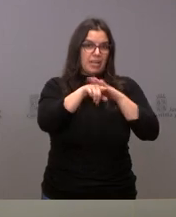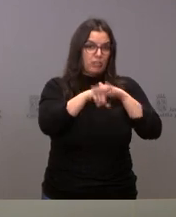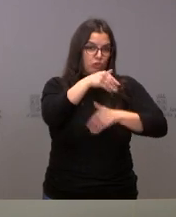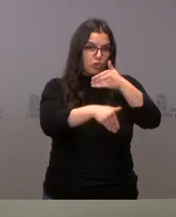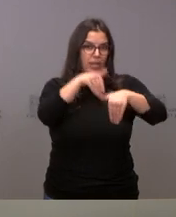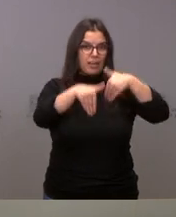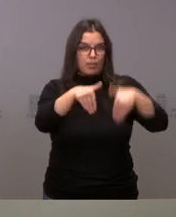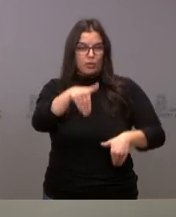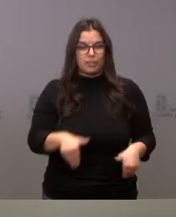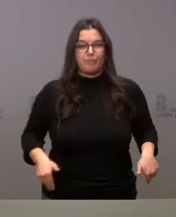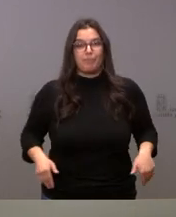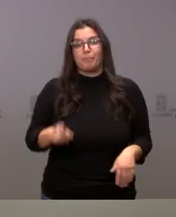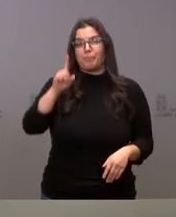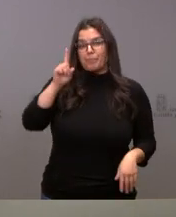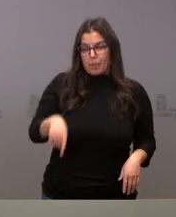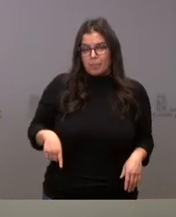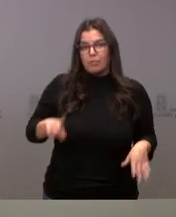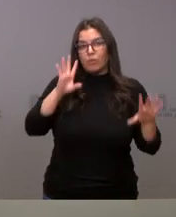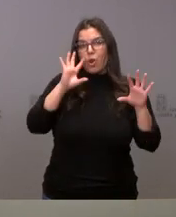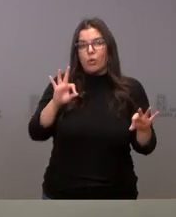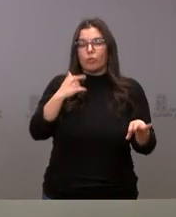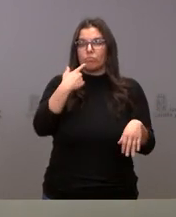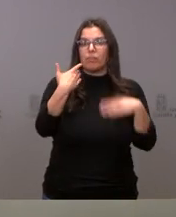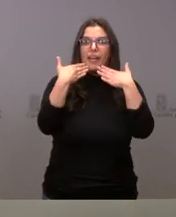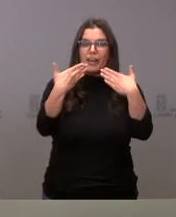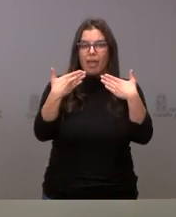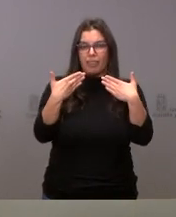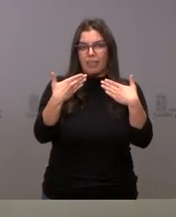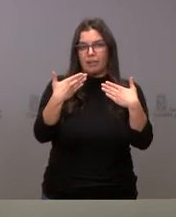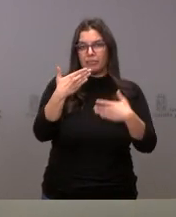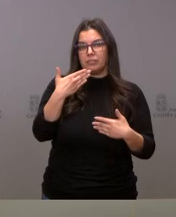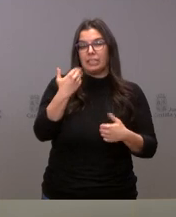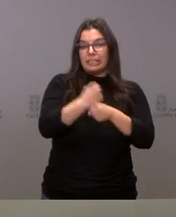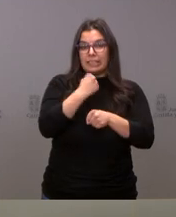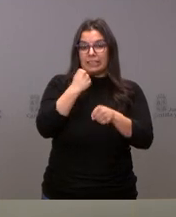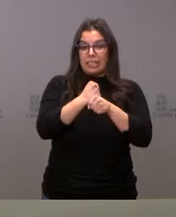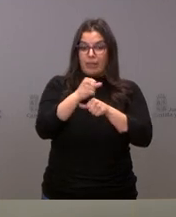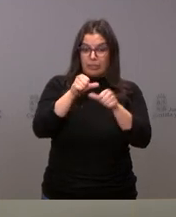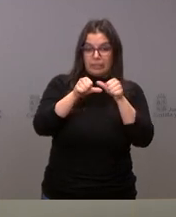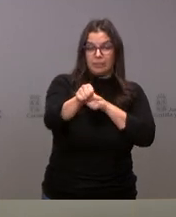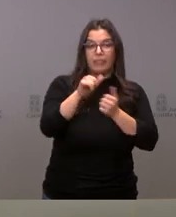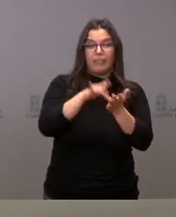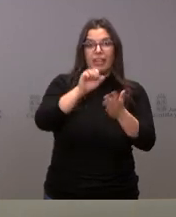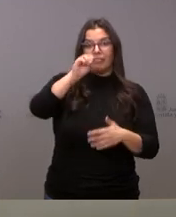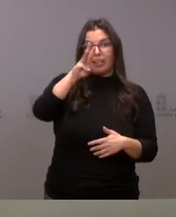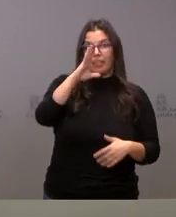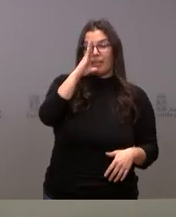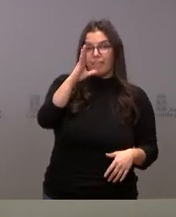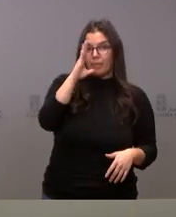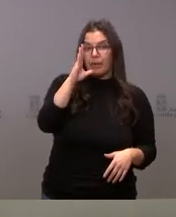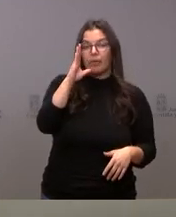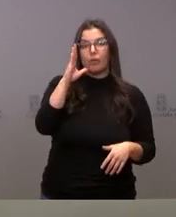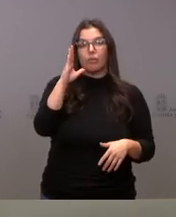elecciones. También, por supuesto, queremos agradecer de antemano esa labor que van a prestar el día 13 de febrero tanto